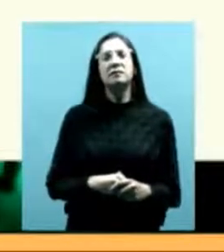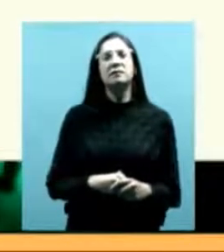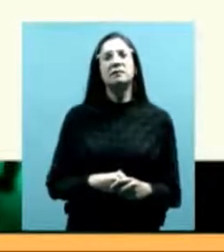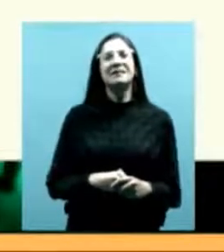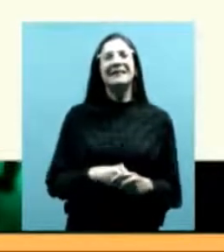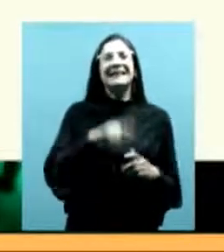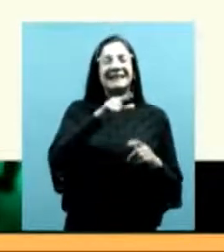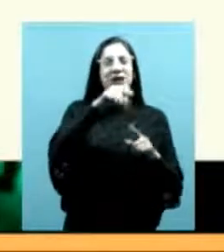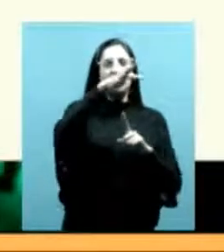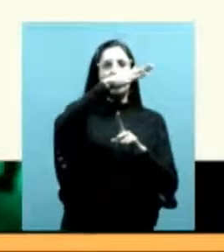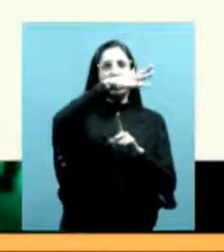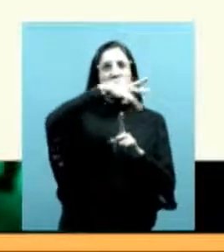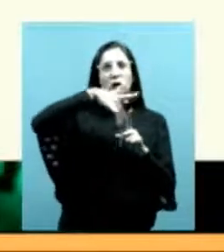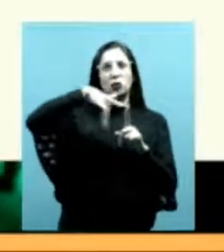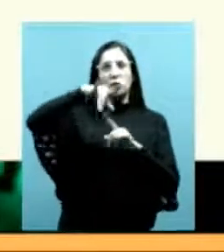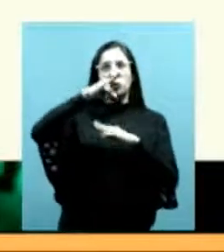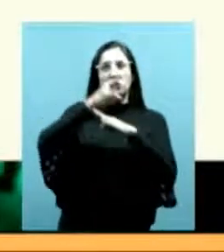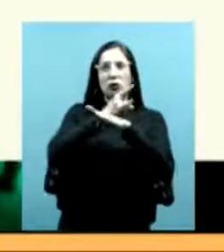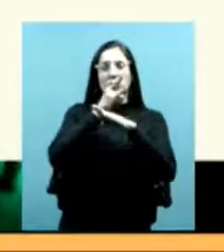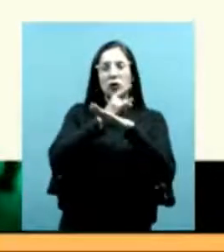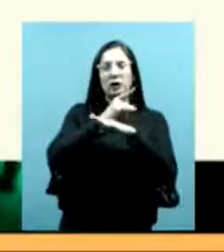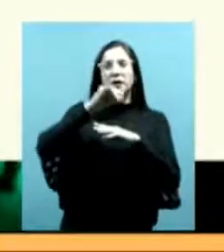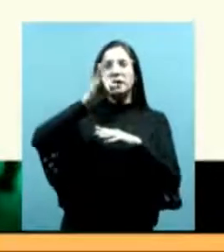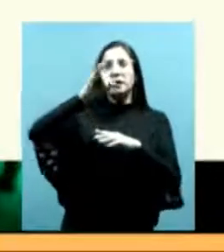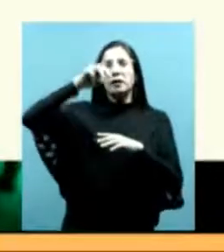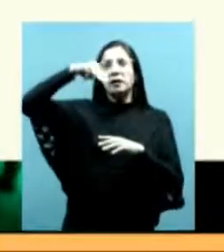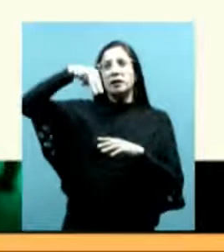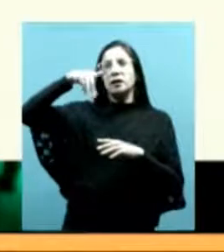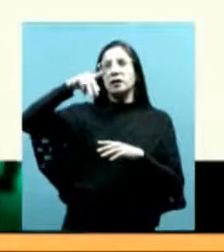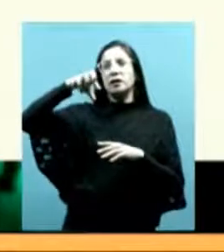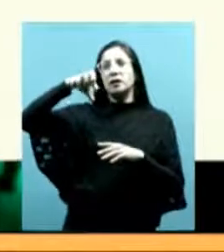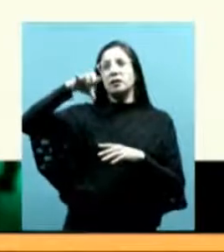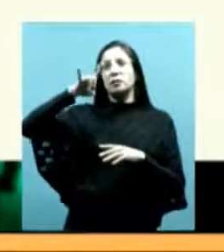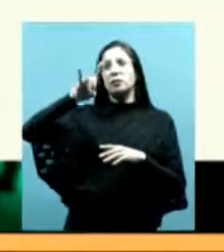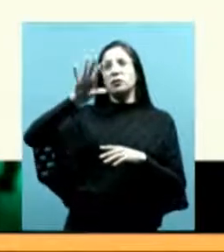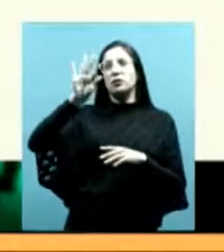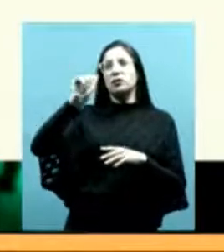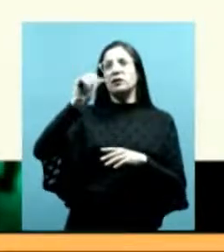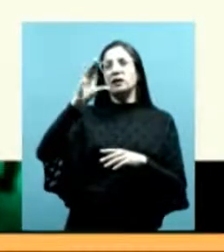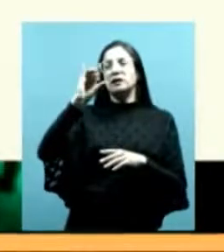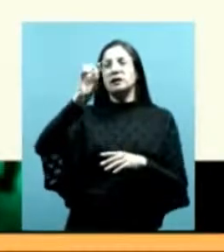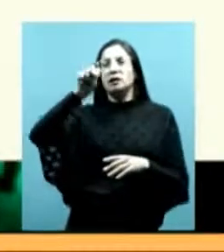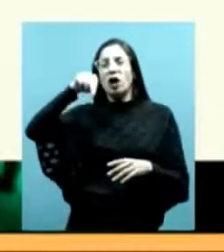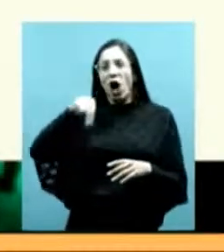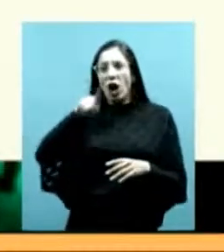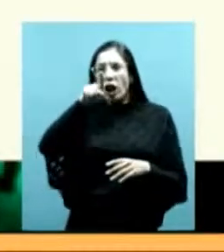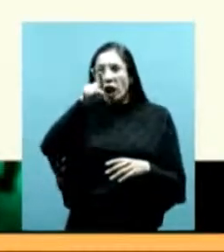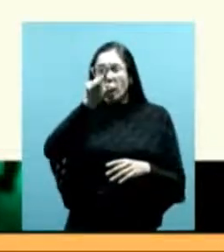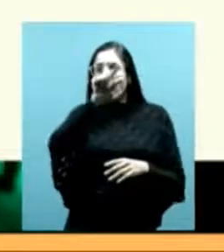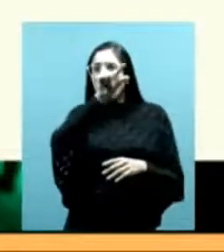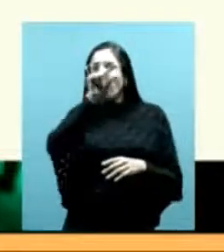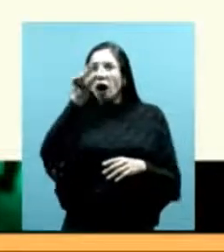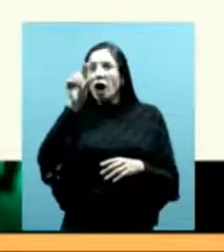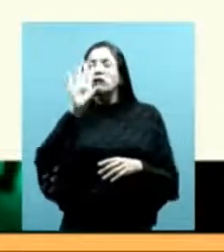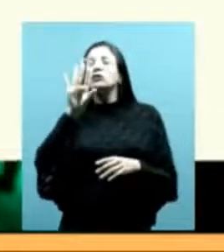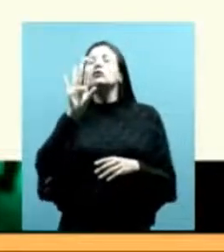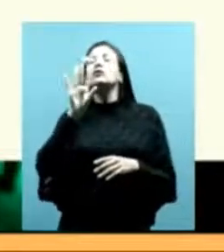concepto que usa Fals Borda de imputación en la década del 70 80